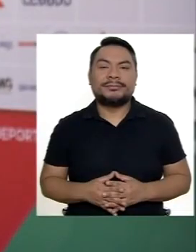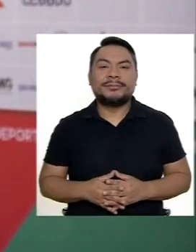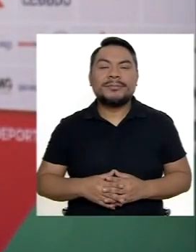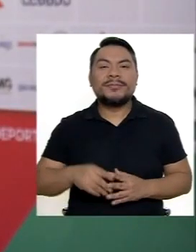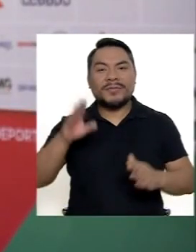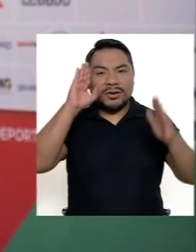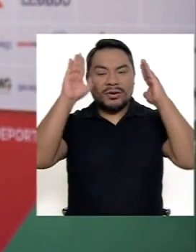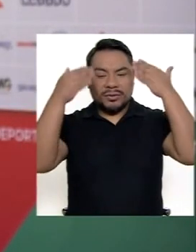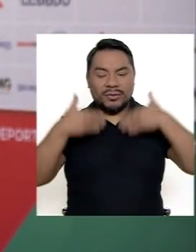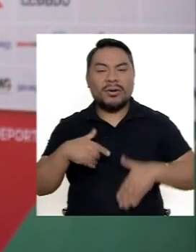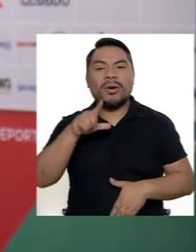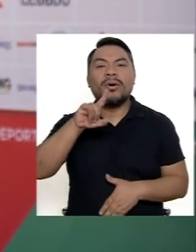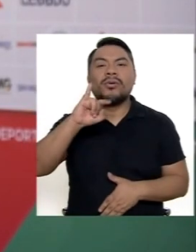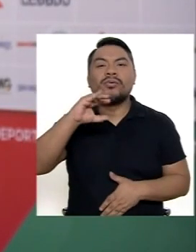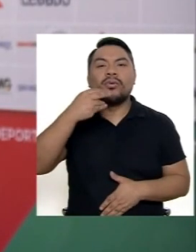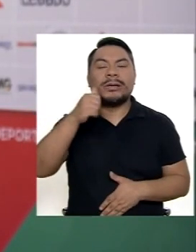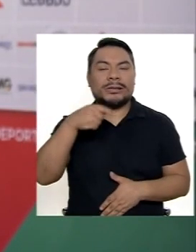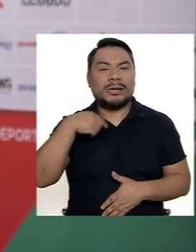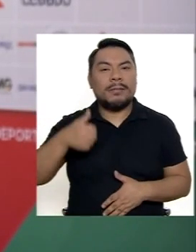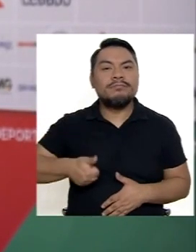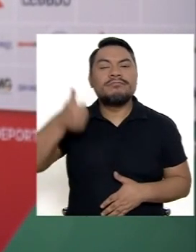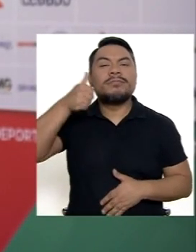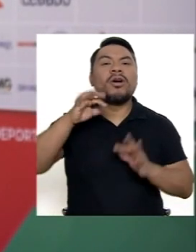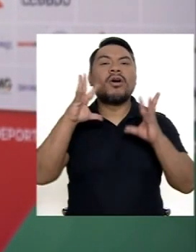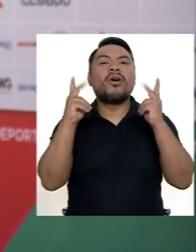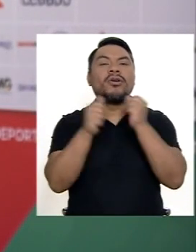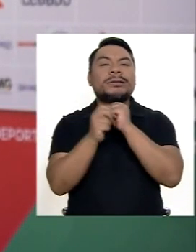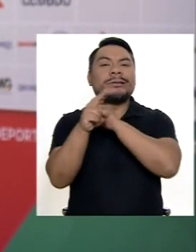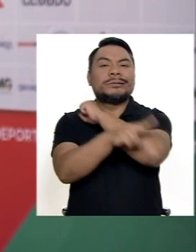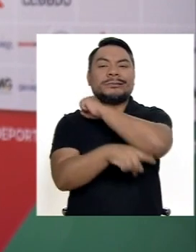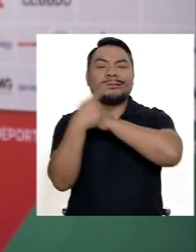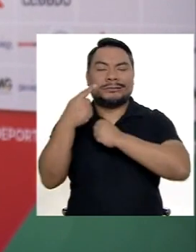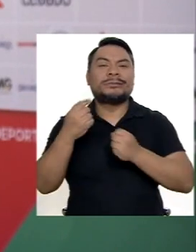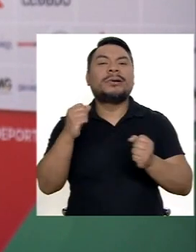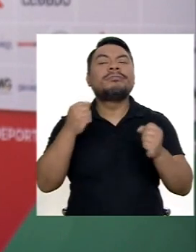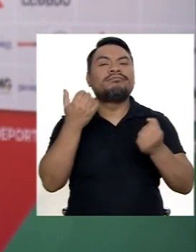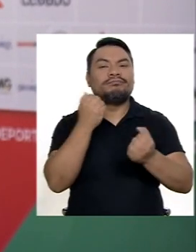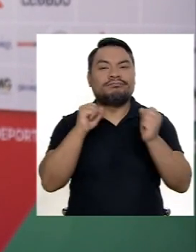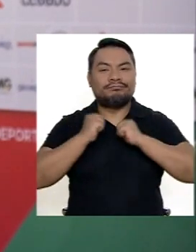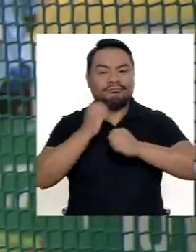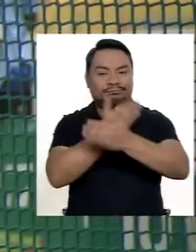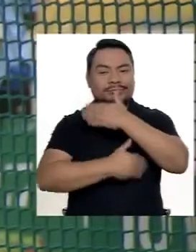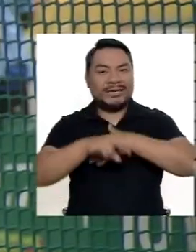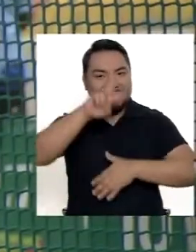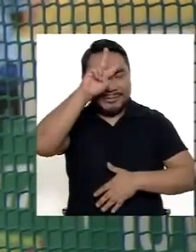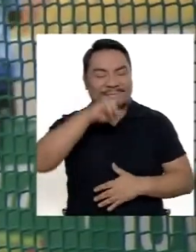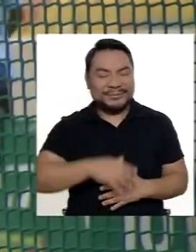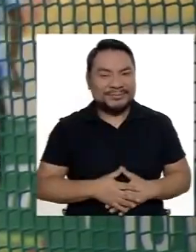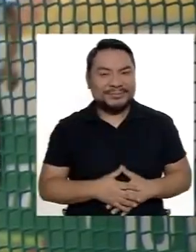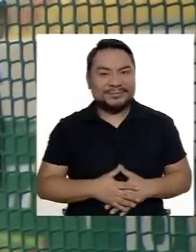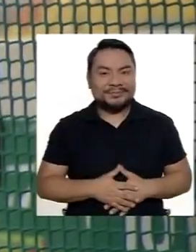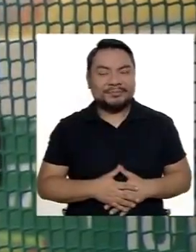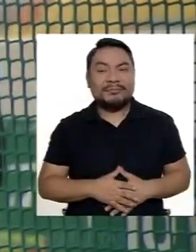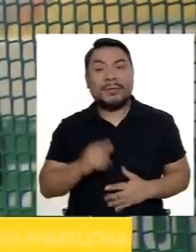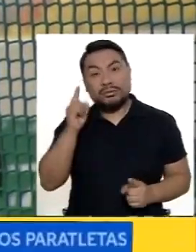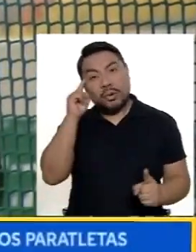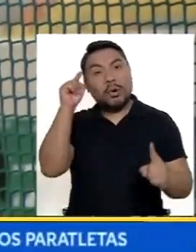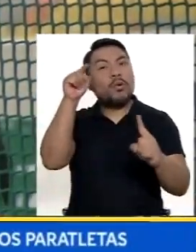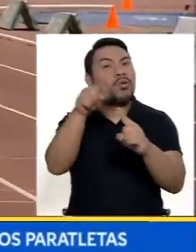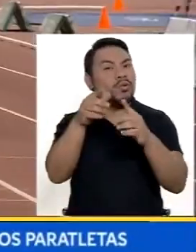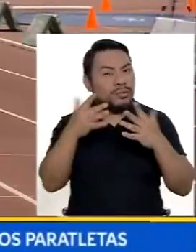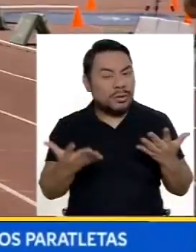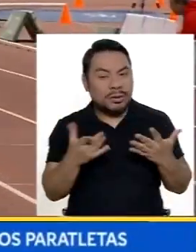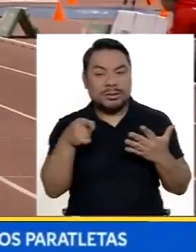Hola, soy Lucha Villar Galvez Presidenta de la Asociación Nacional Paralímpica del Perú El objetivo